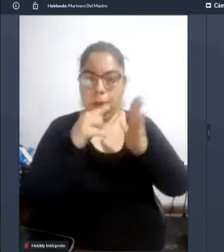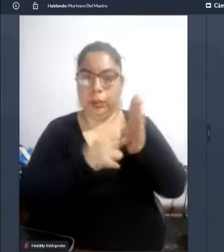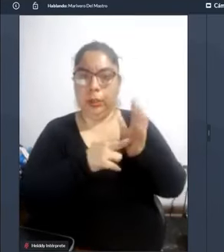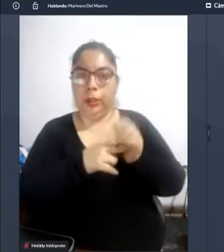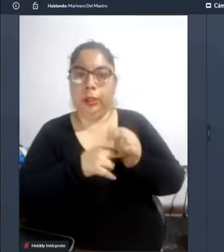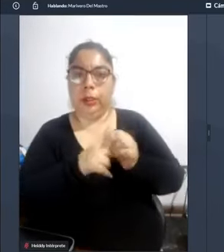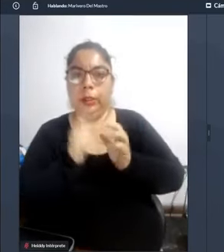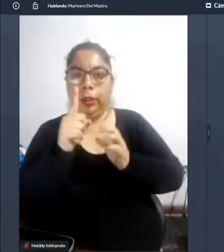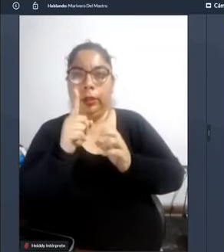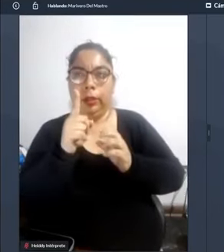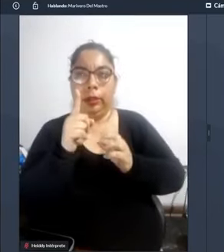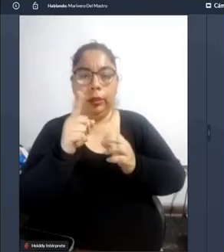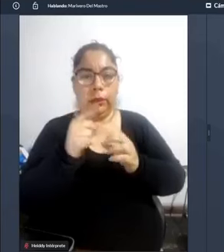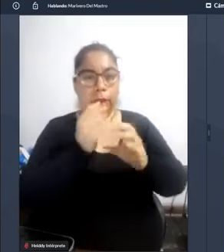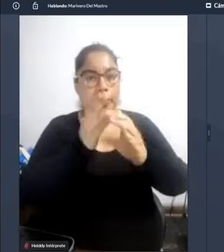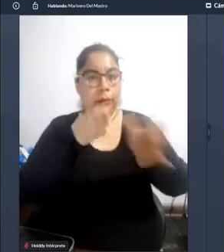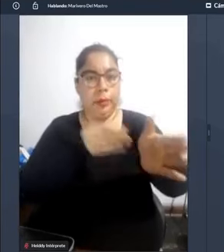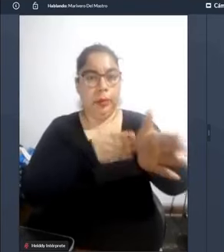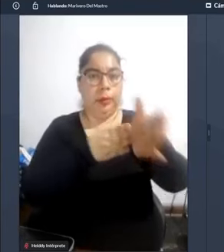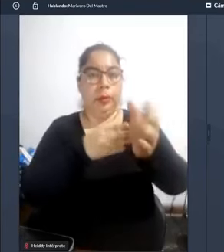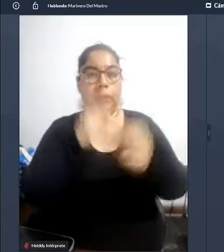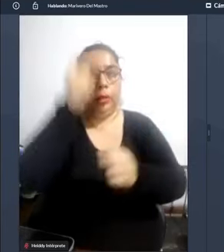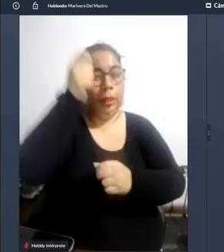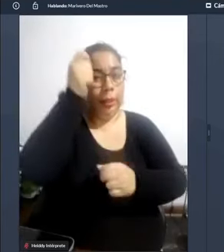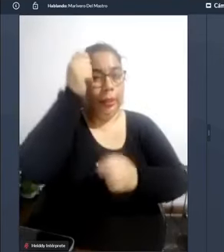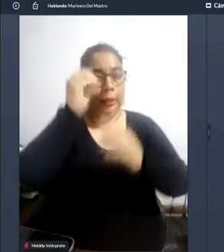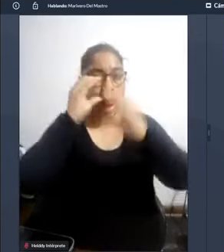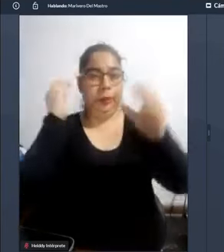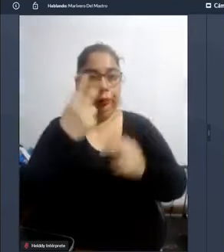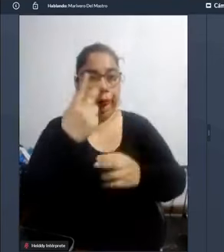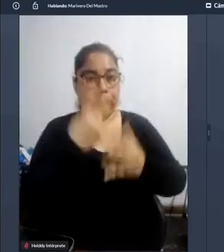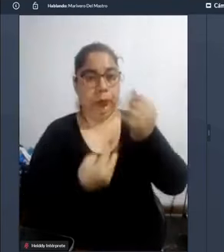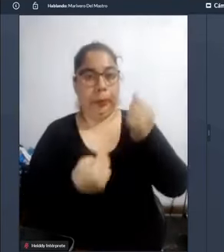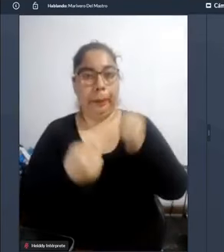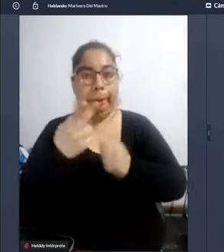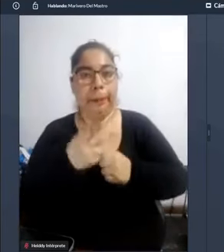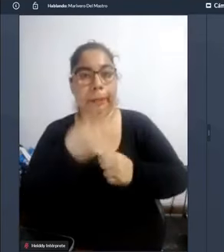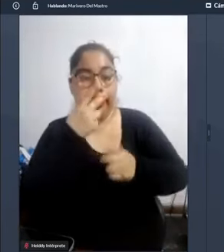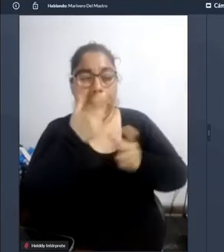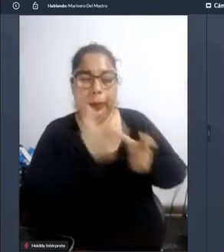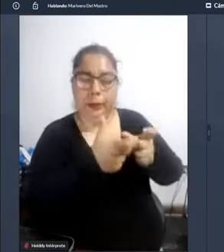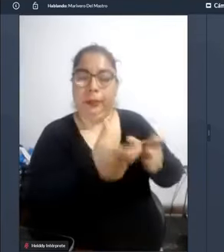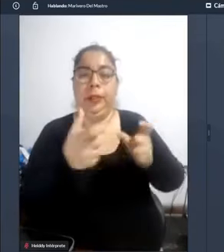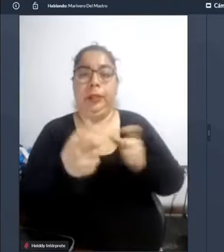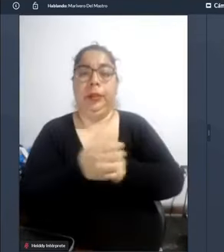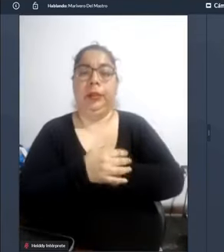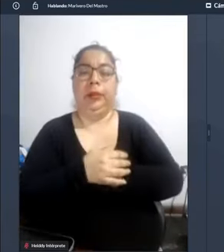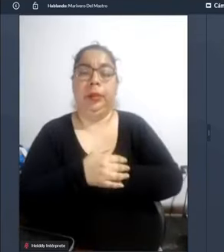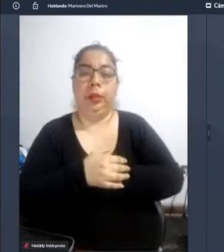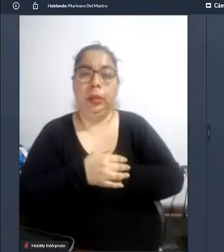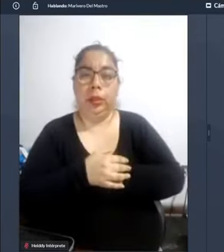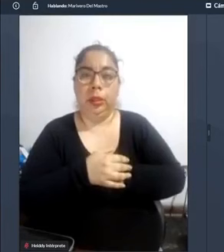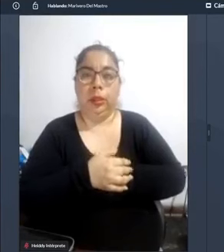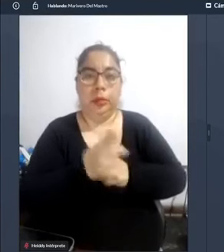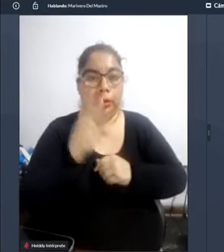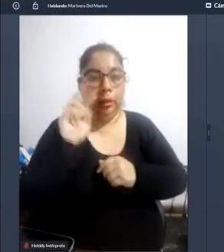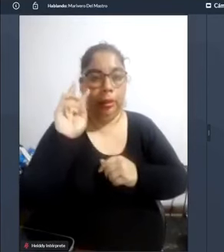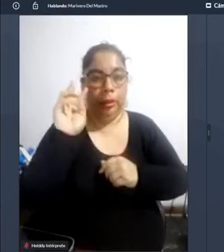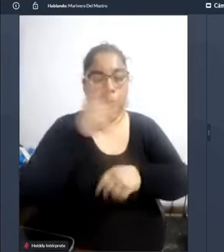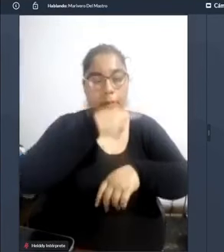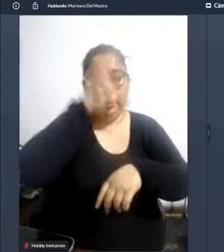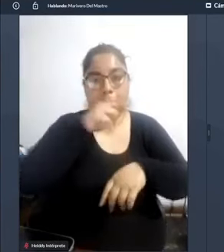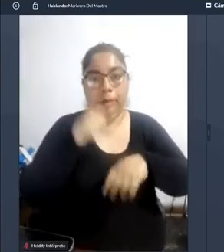la extensión del metropolitano y la línea 2 del metro y en esos dos proyectos tenemos que ser enfáticos del gobierno y